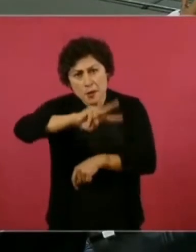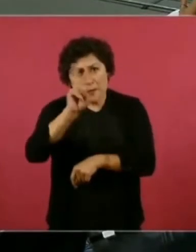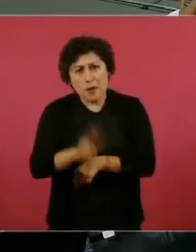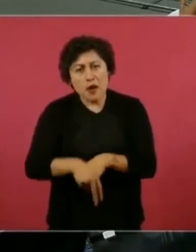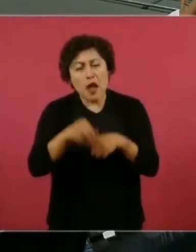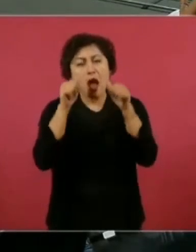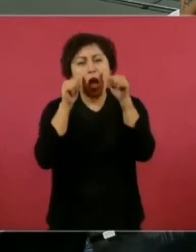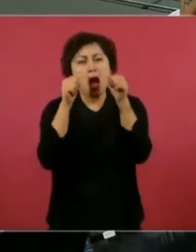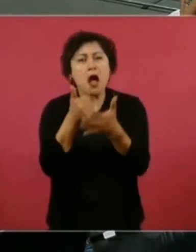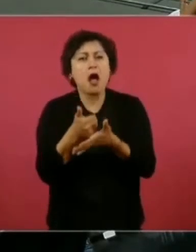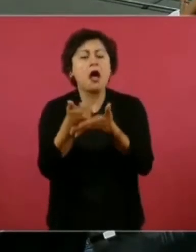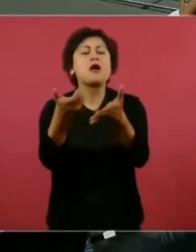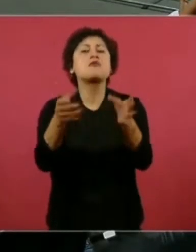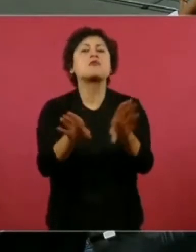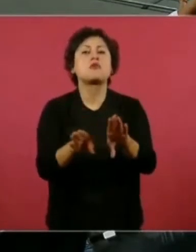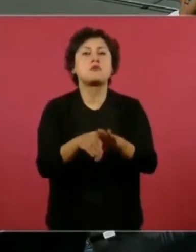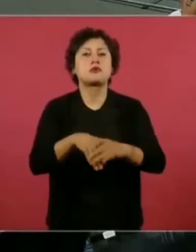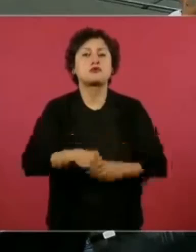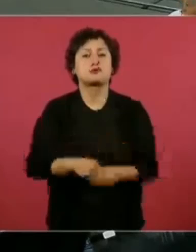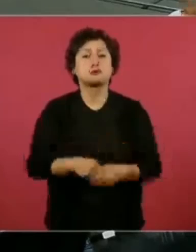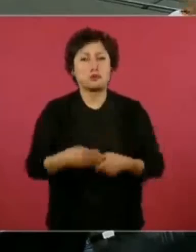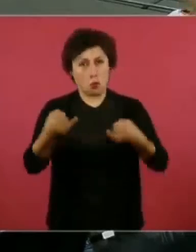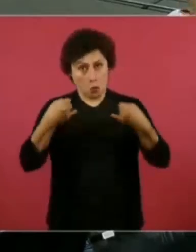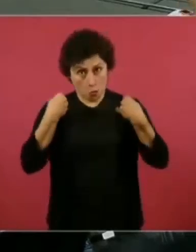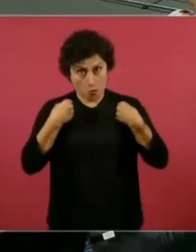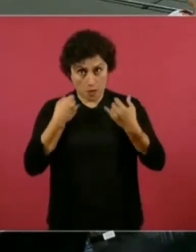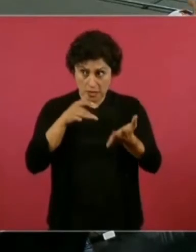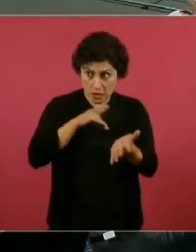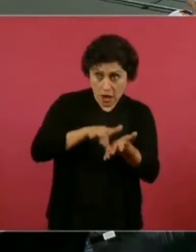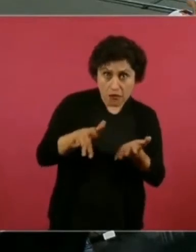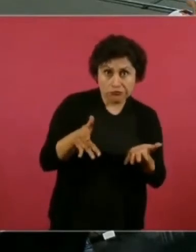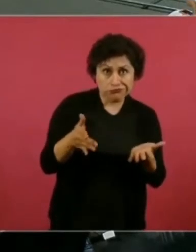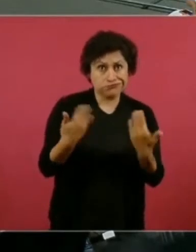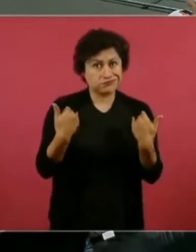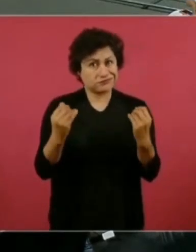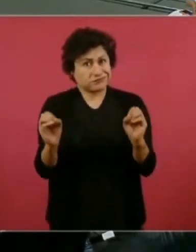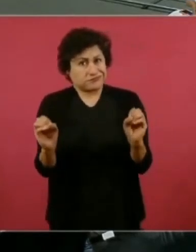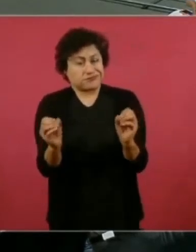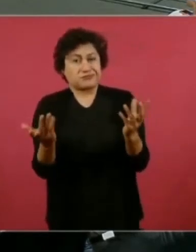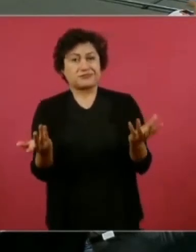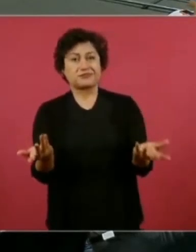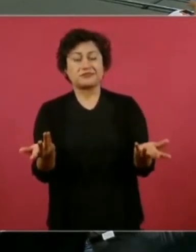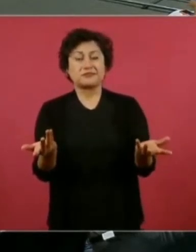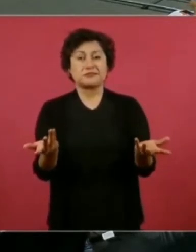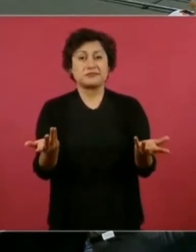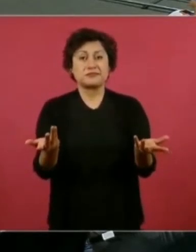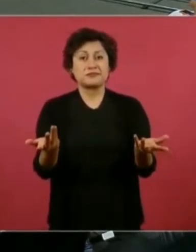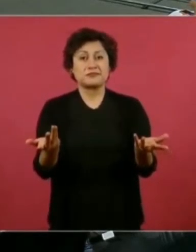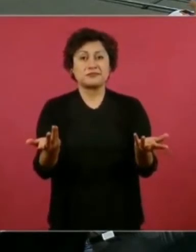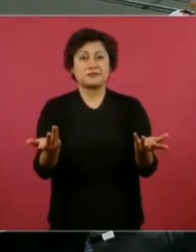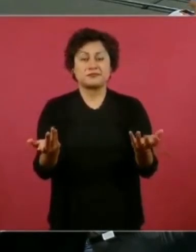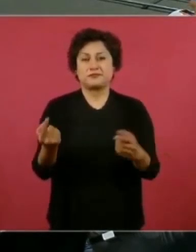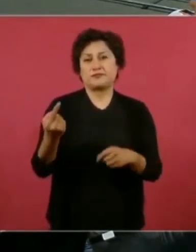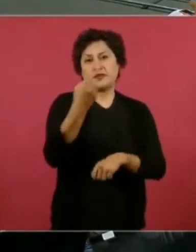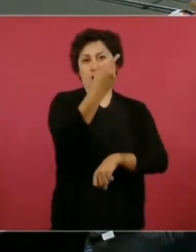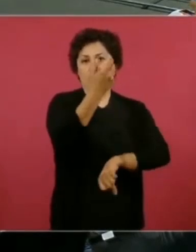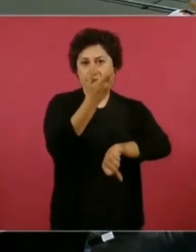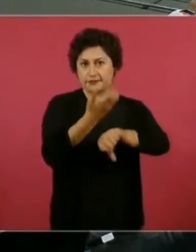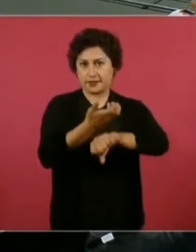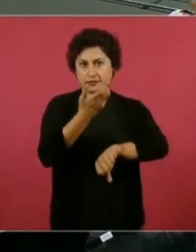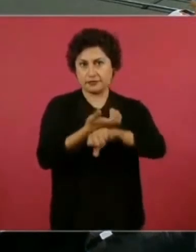y se preocupan por hacer